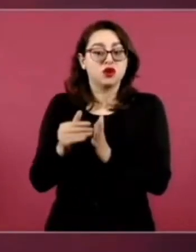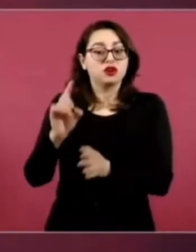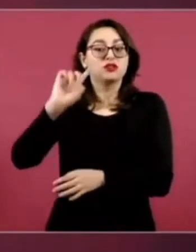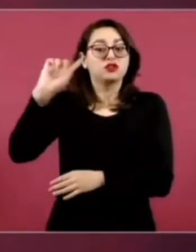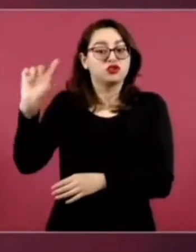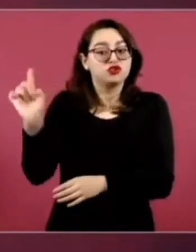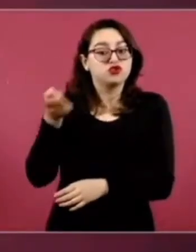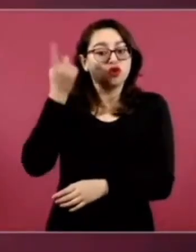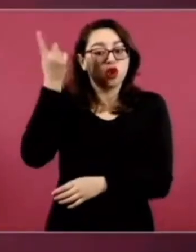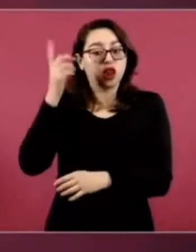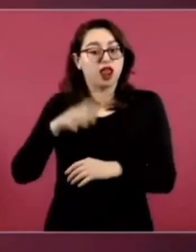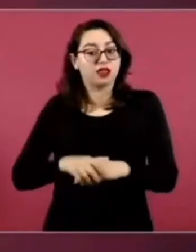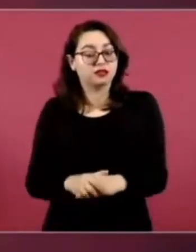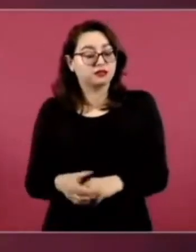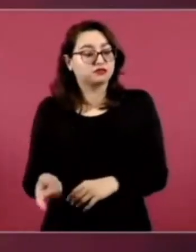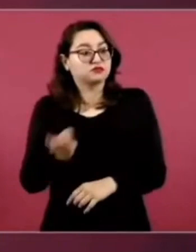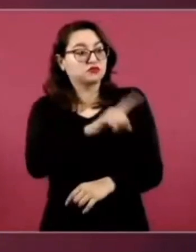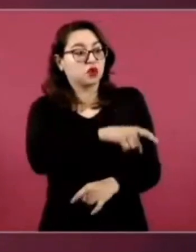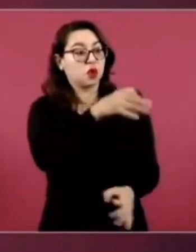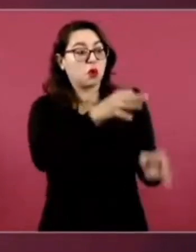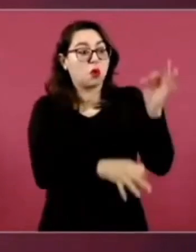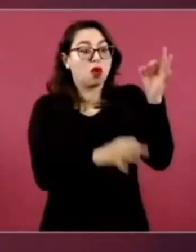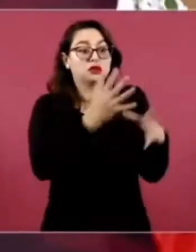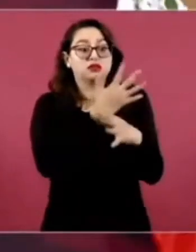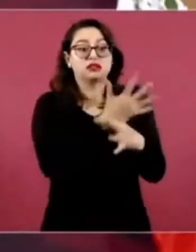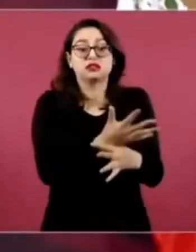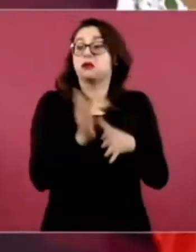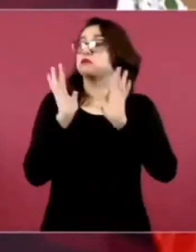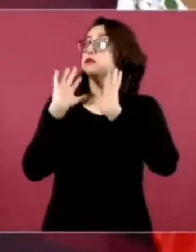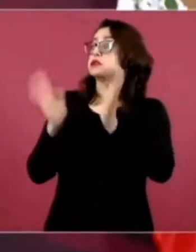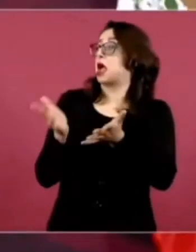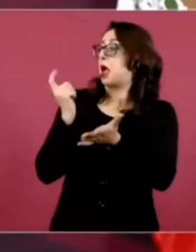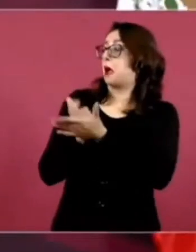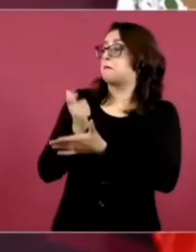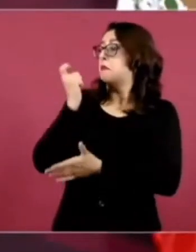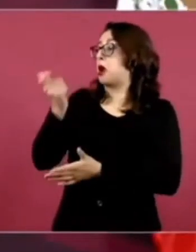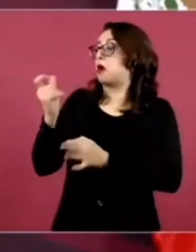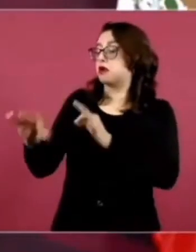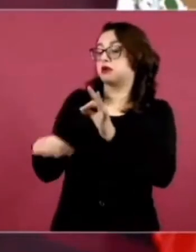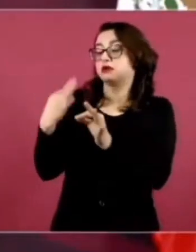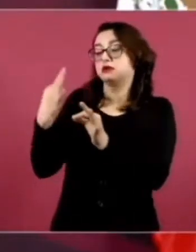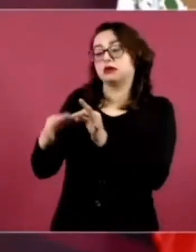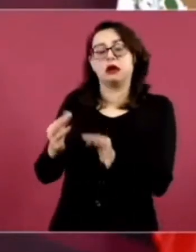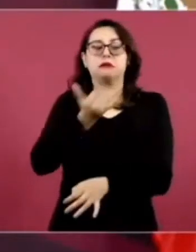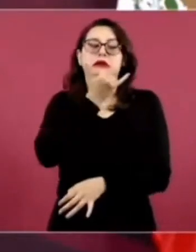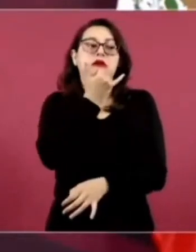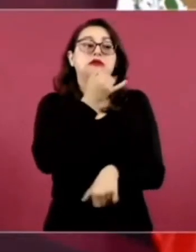Entonces, no sé el juez de dónde sacó la información.